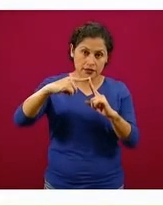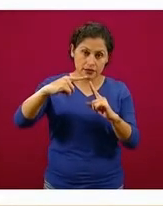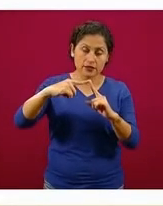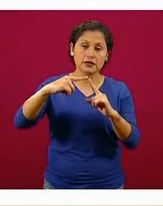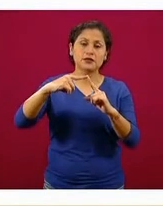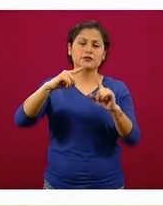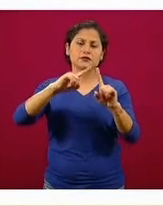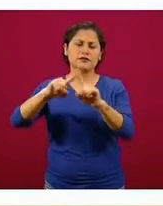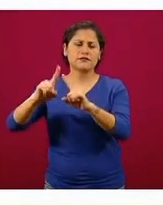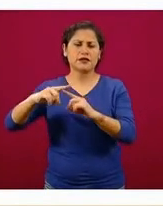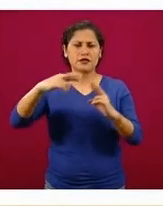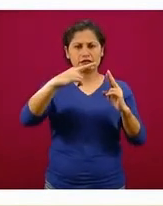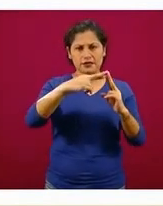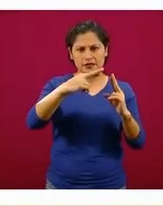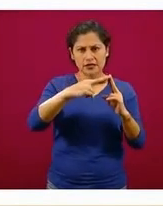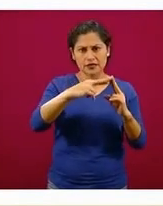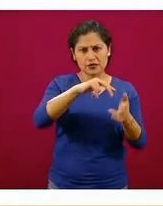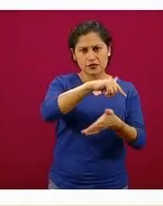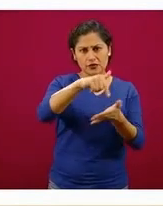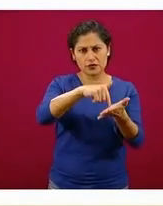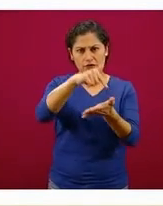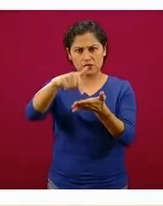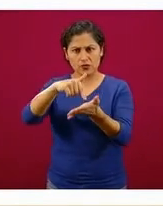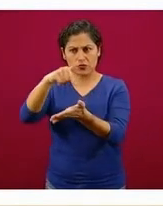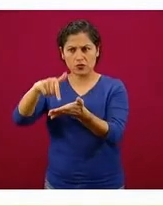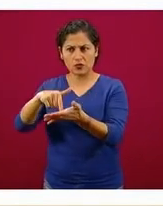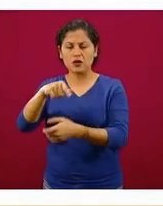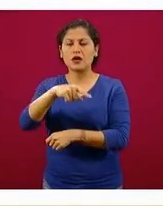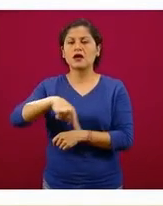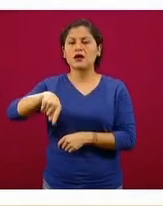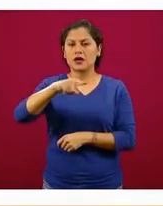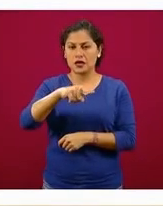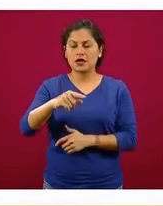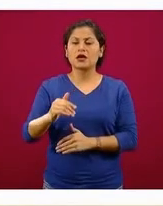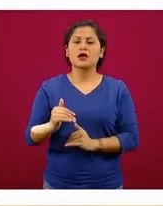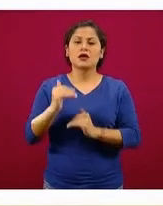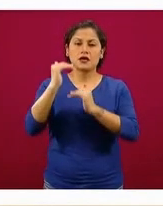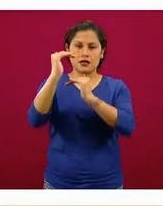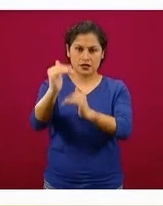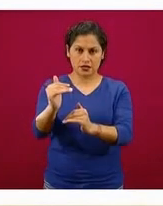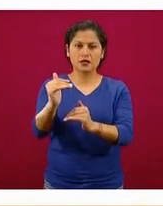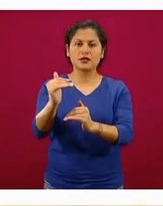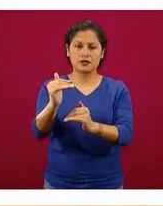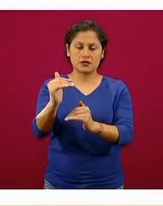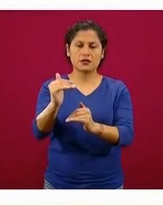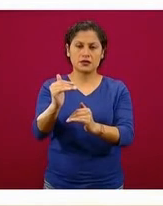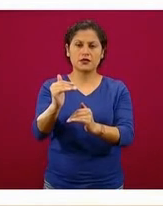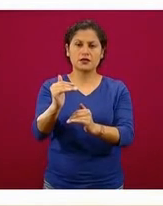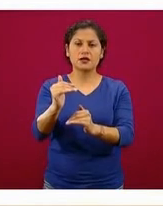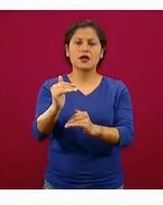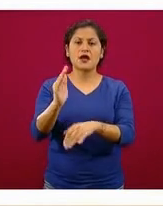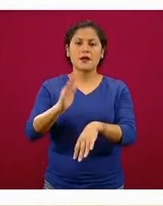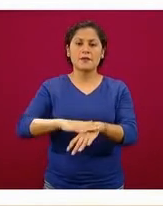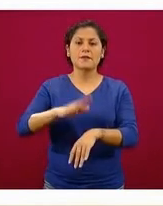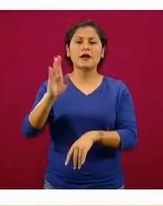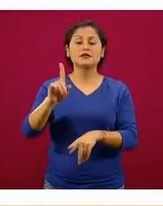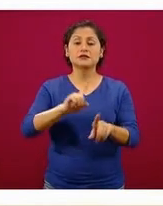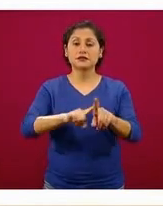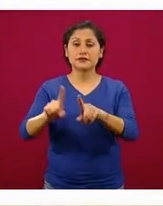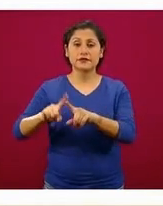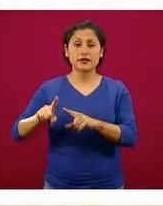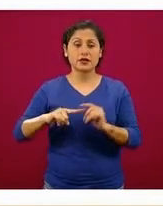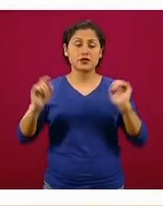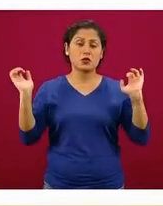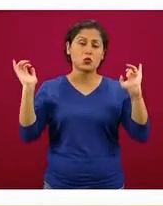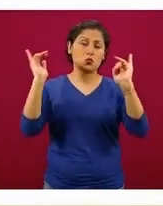mezquitas, sinagogas, cualquier sitio de culto. Pasamos también eventos masivos y recreativos suspendidos en